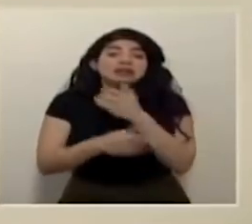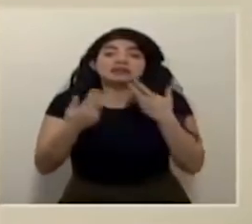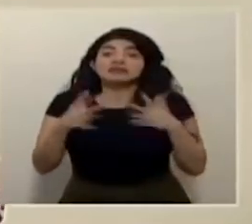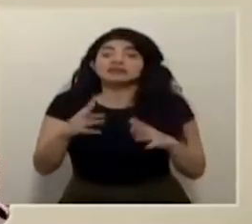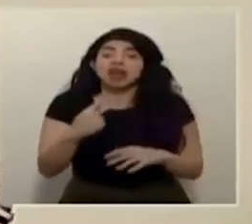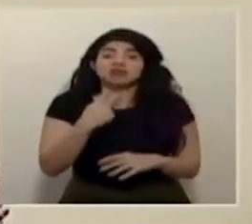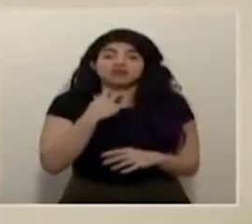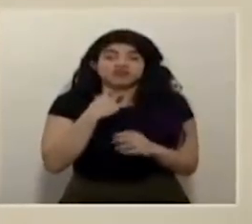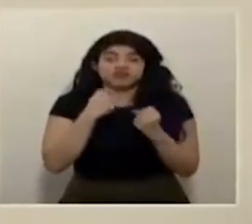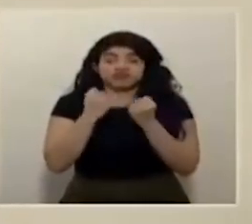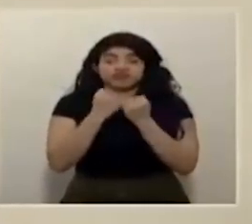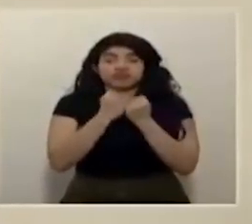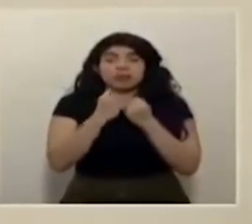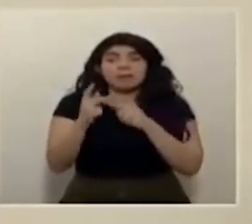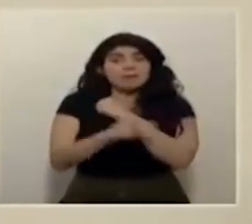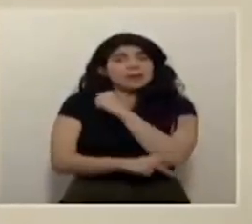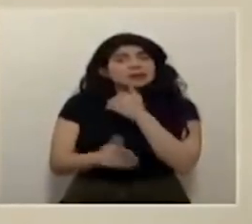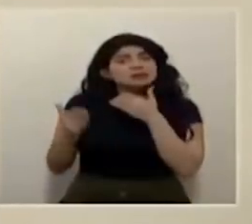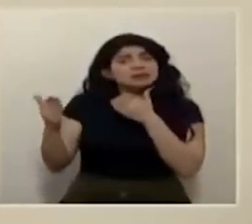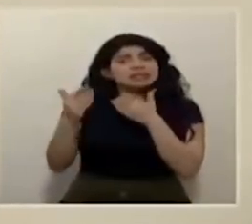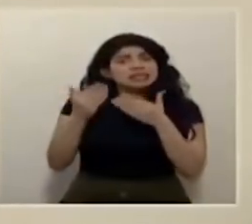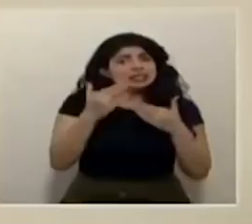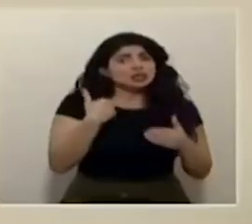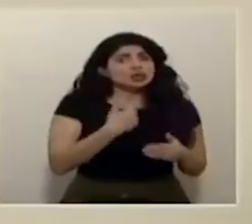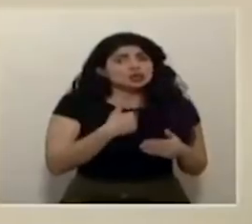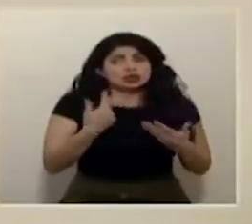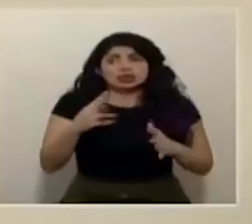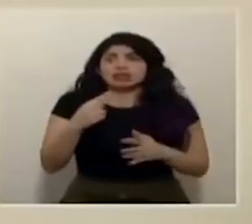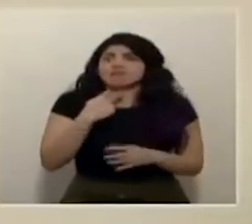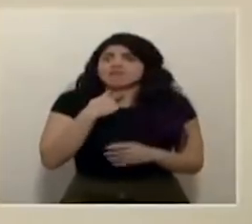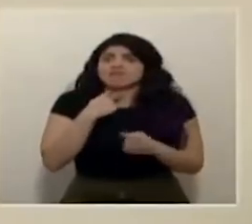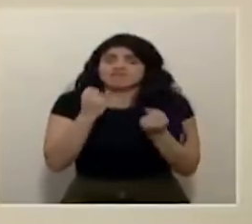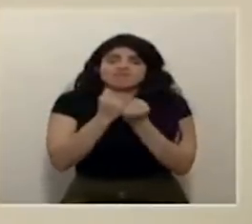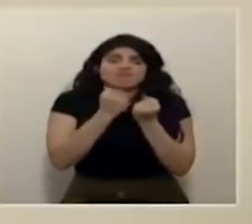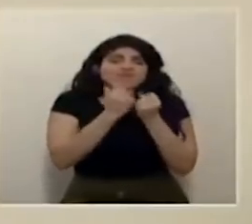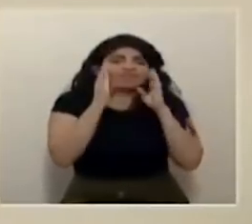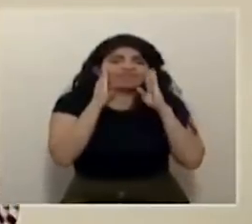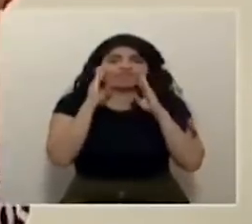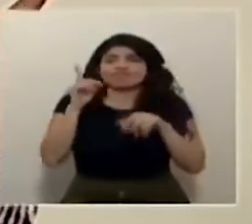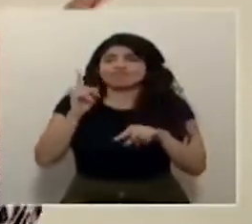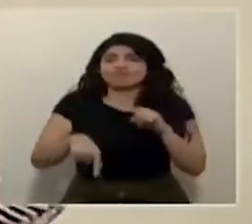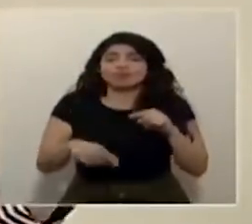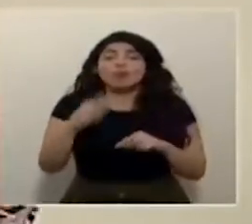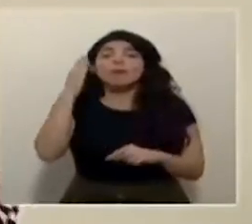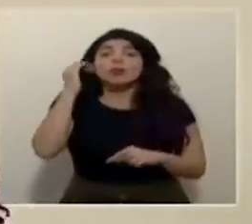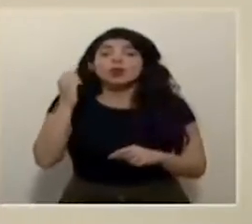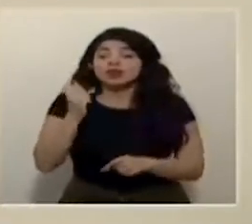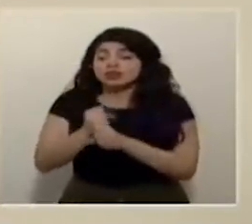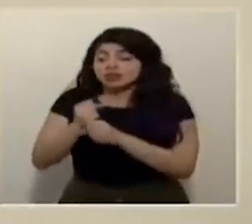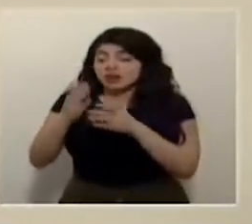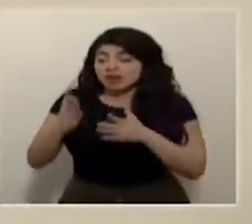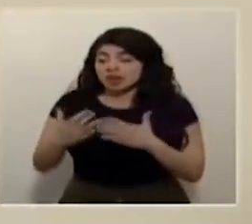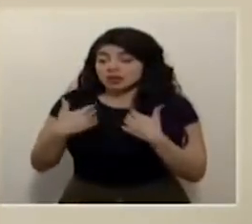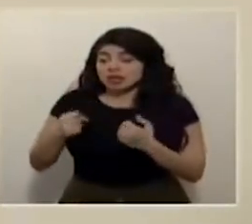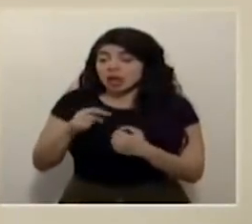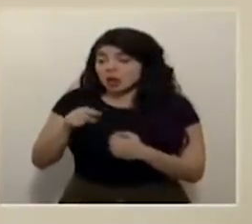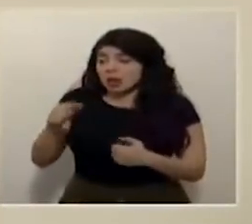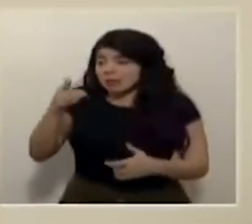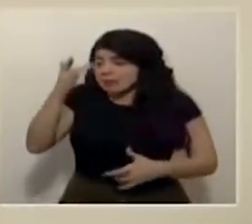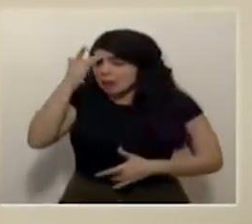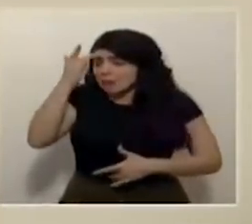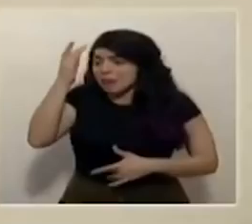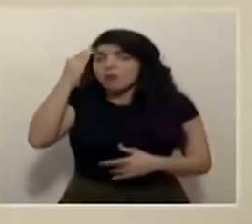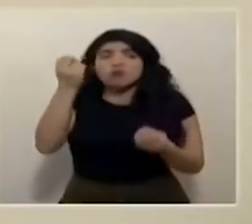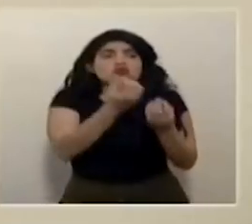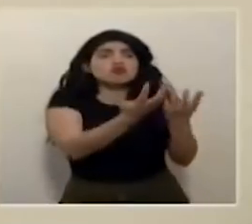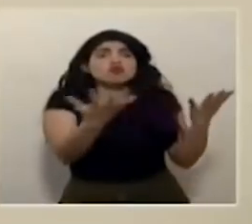colapsado y cerca de nosotros países cercanos que ya no dan abasto tanto porque el personal de salud empieza a enfermarse por la cantidad